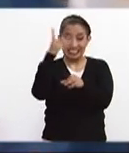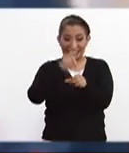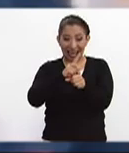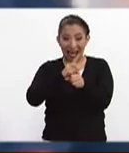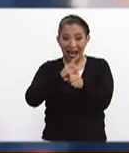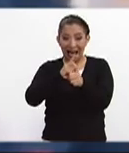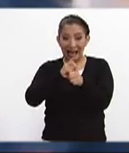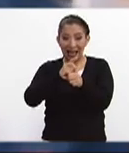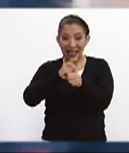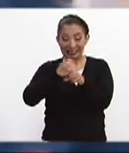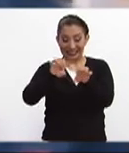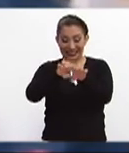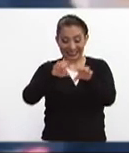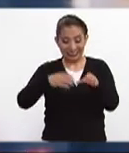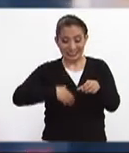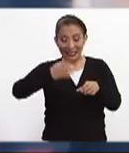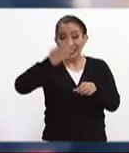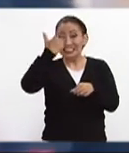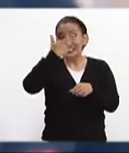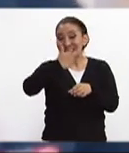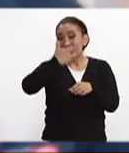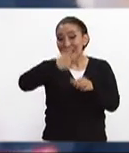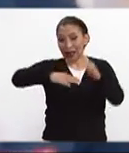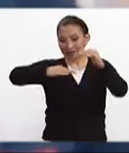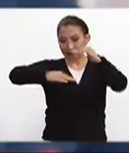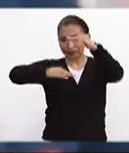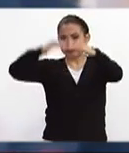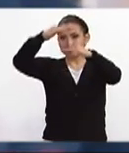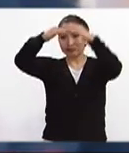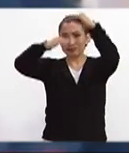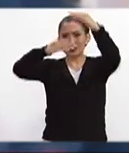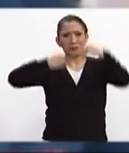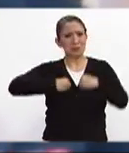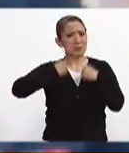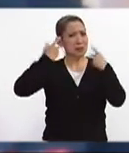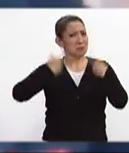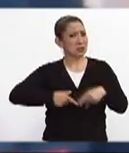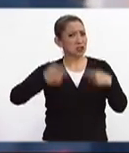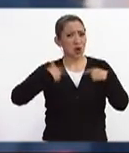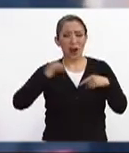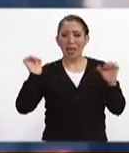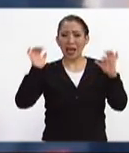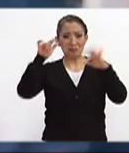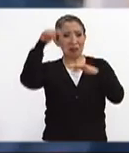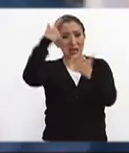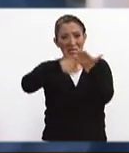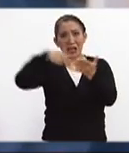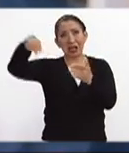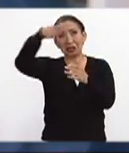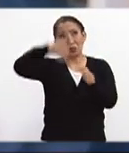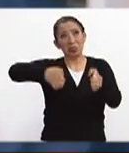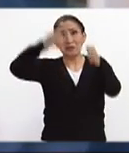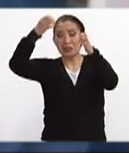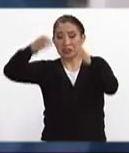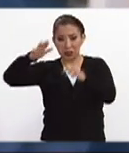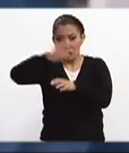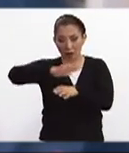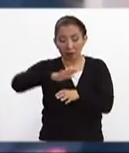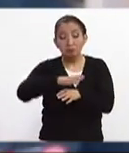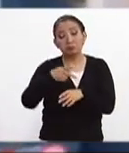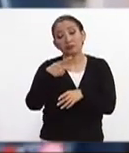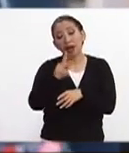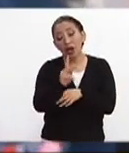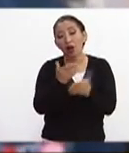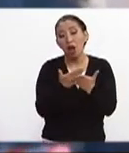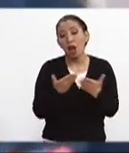días era una unidad habitacional de siete pisos donde vivían decenas de habitantes de esta ciudad capital sin